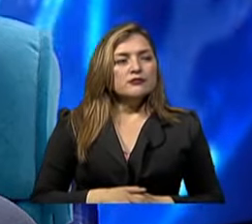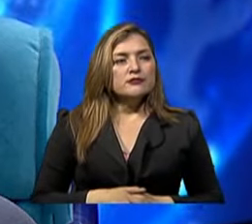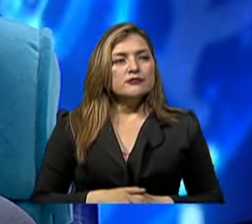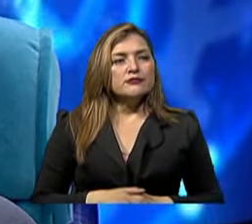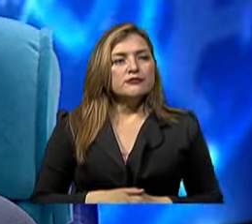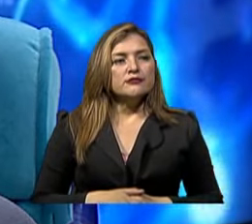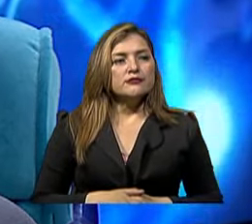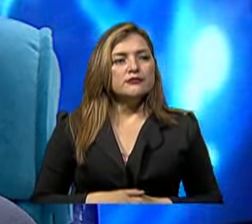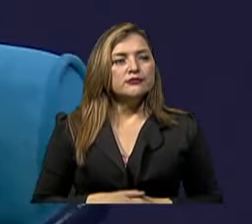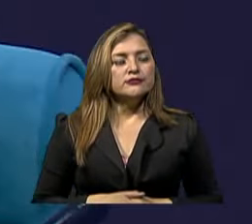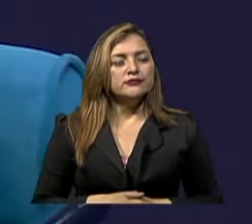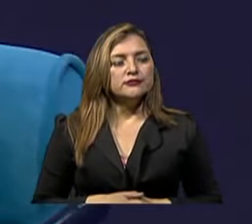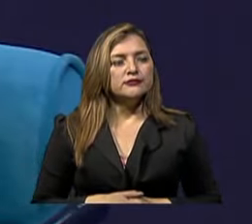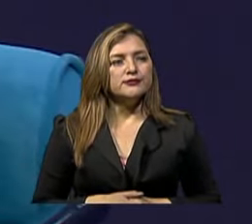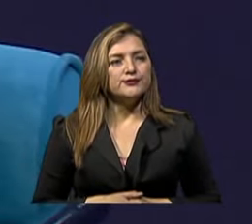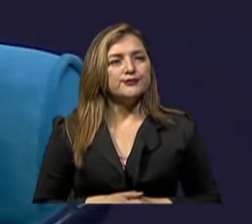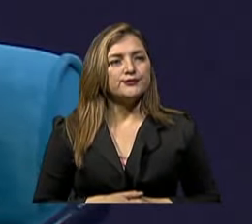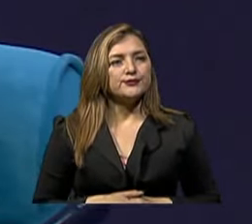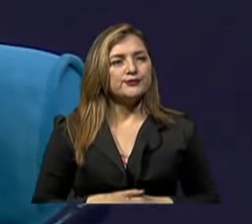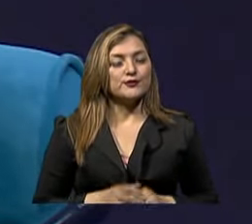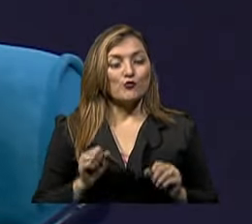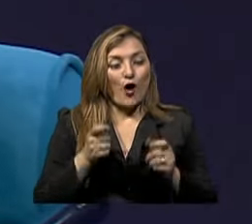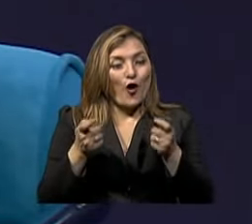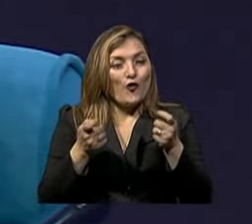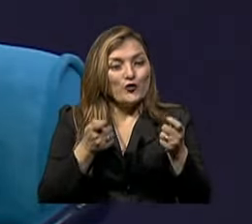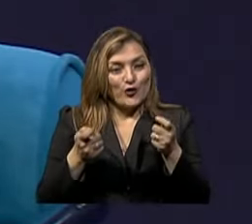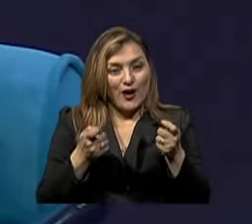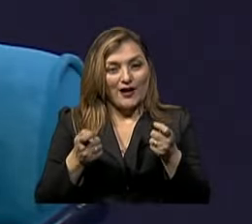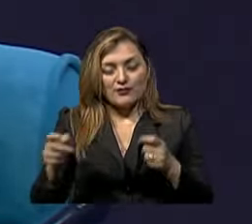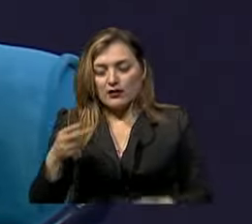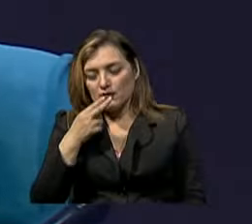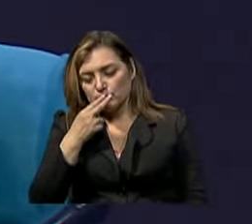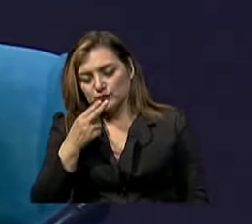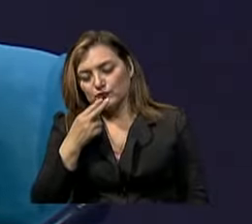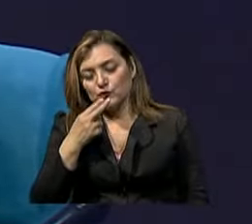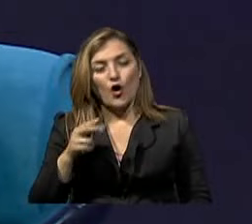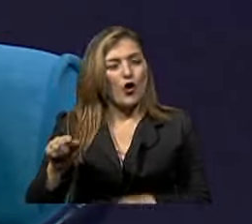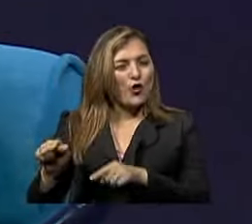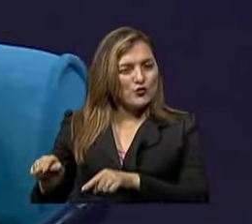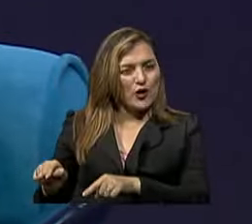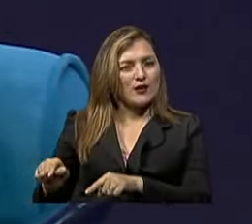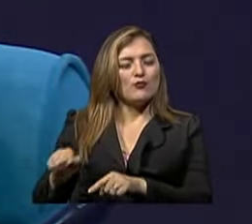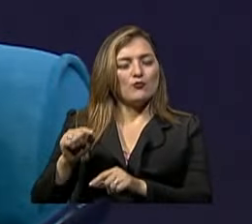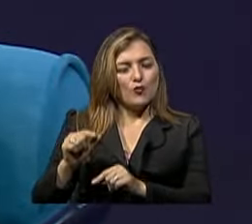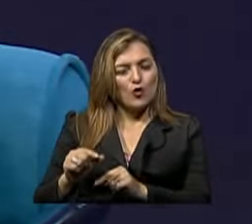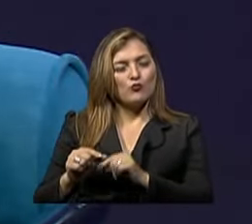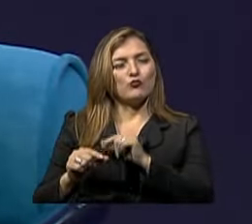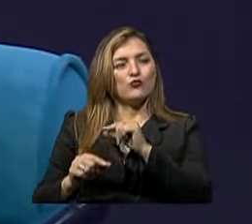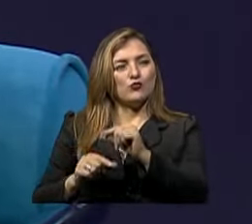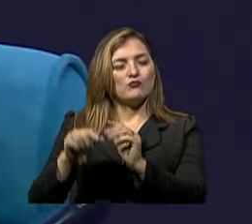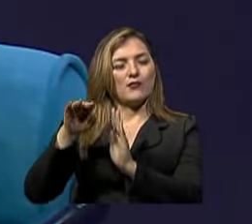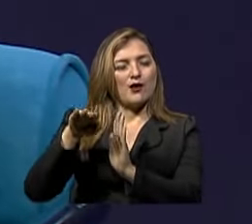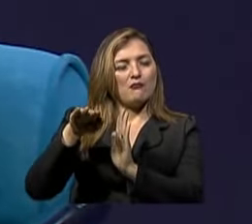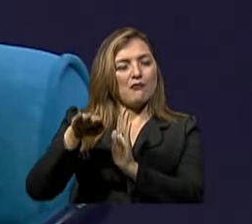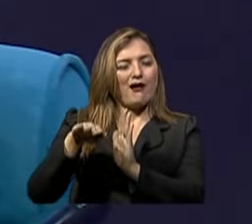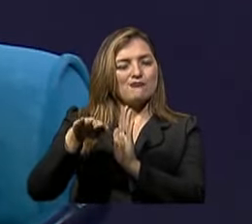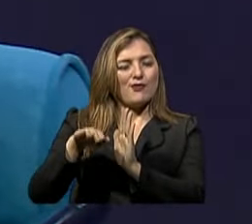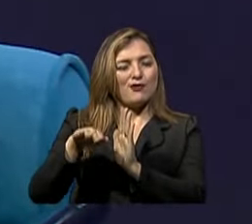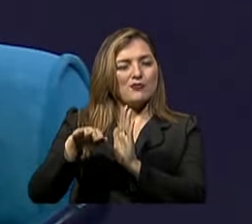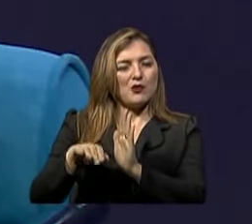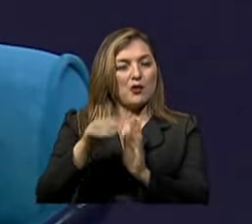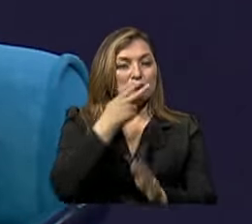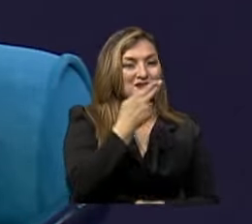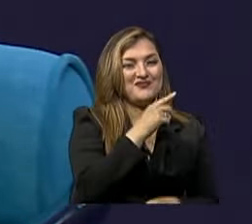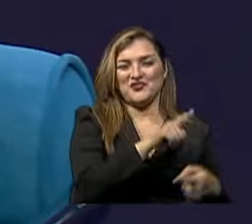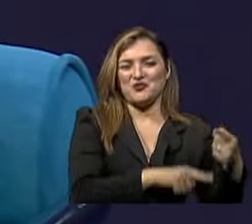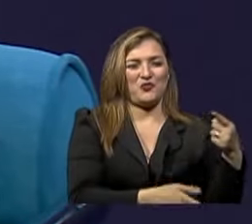adicional Que como puedes Controlar la cantidad De nicotina Tu puedes ir Paulatinamente Reduciendo Y hay mucha gente